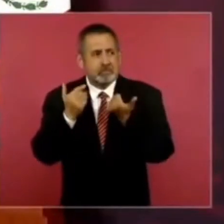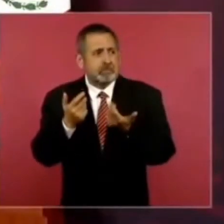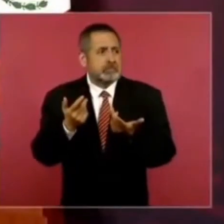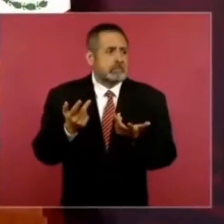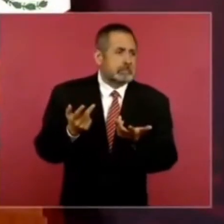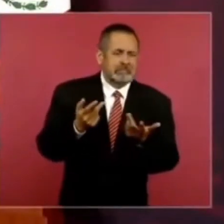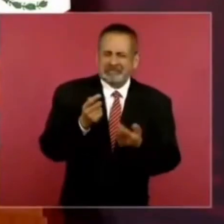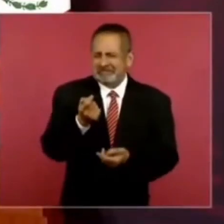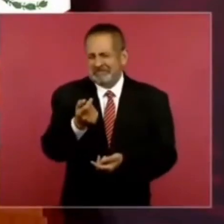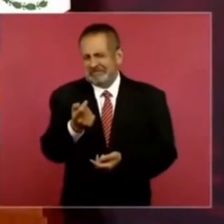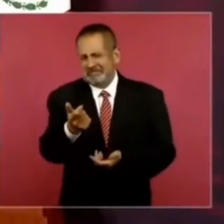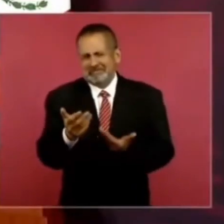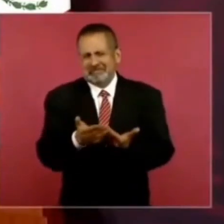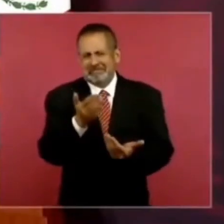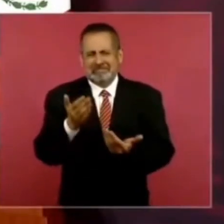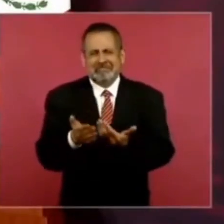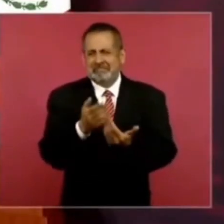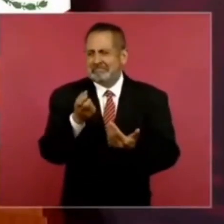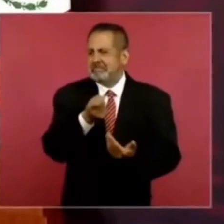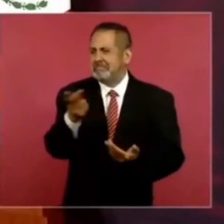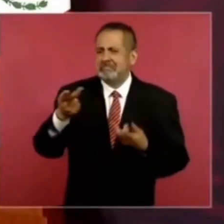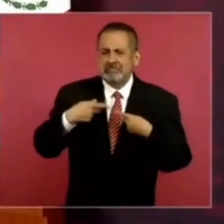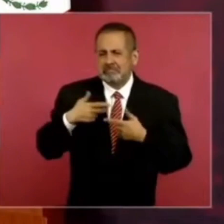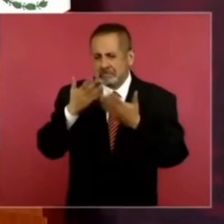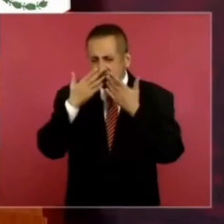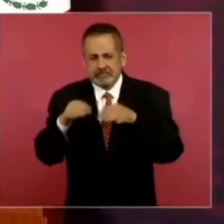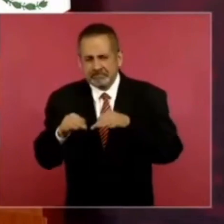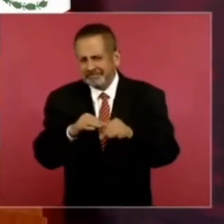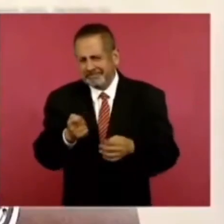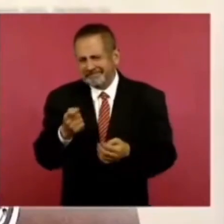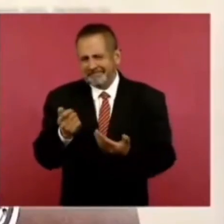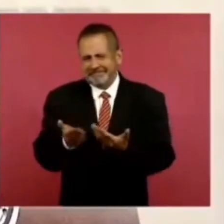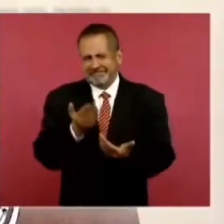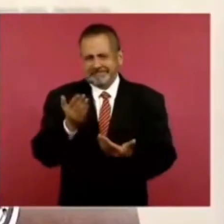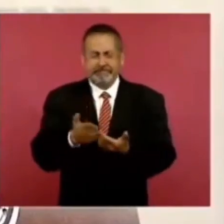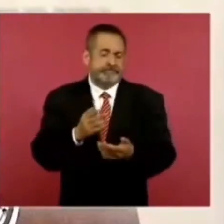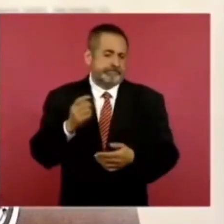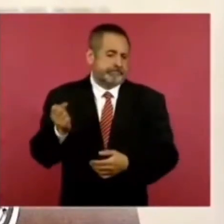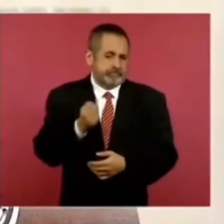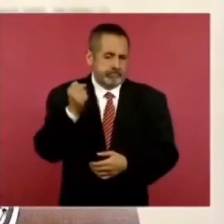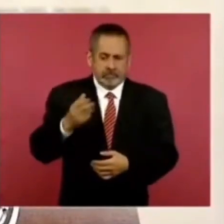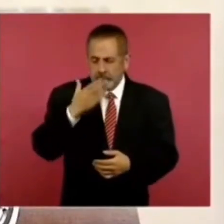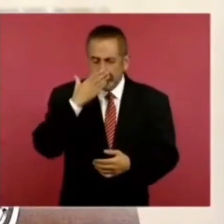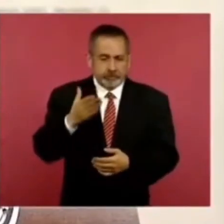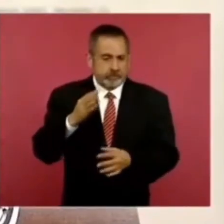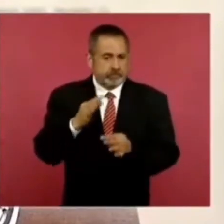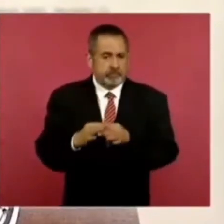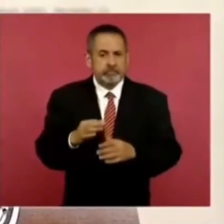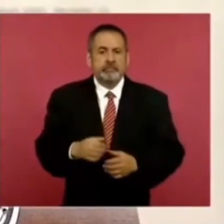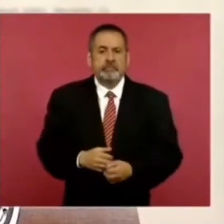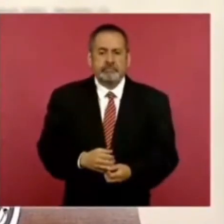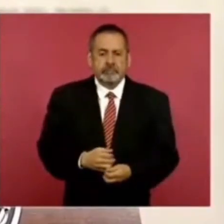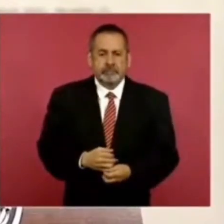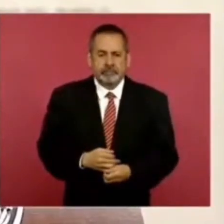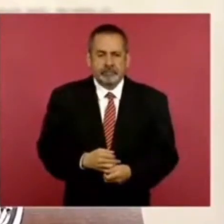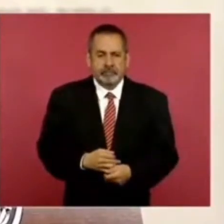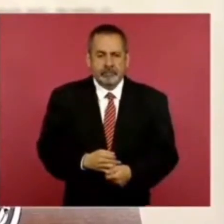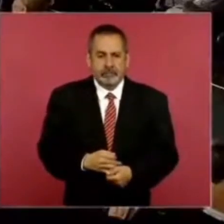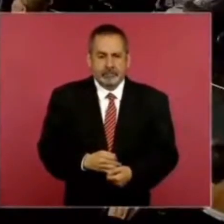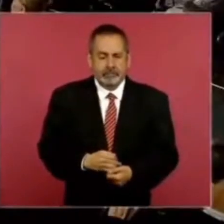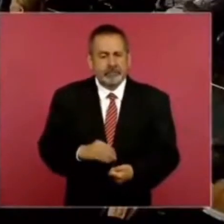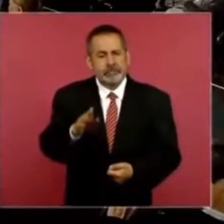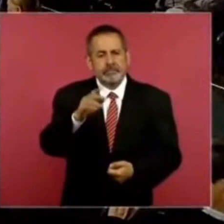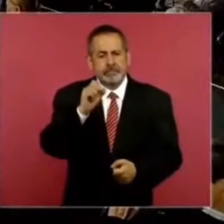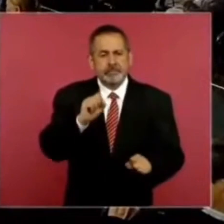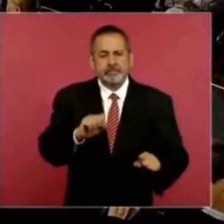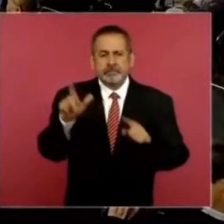desempleo en el país, afortunadamente estamos muy bien, a ver si tienes la de